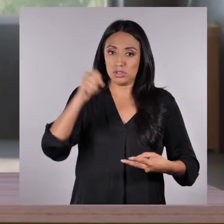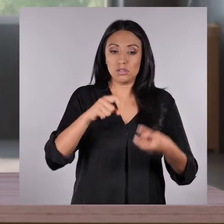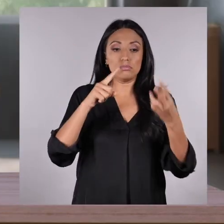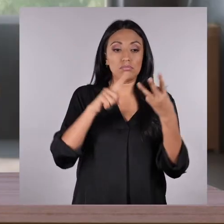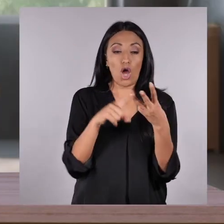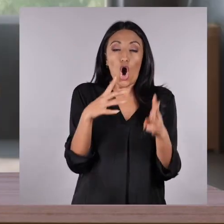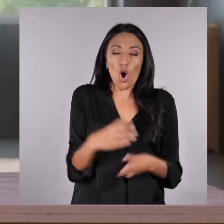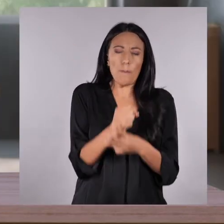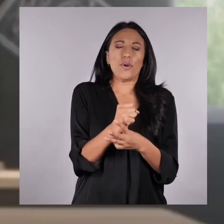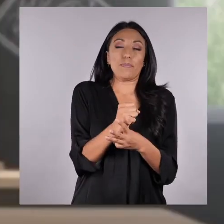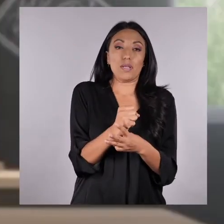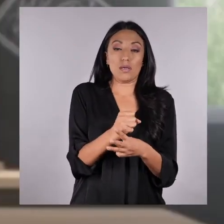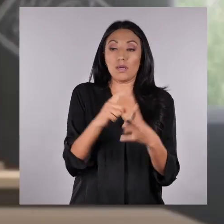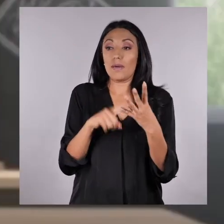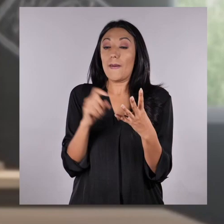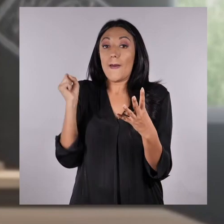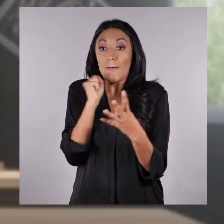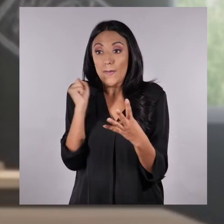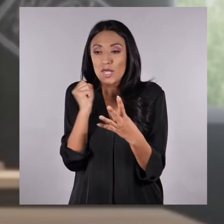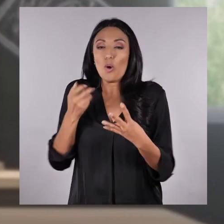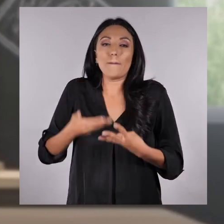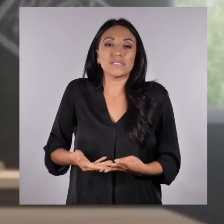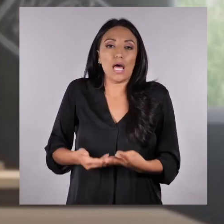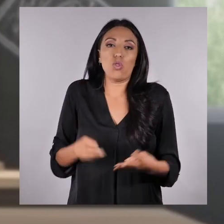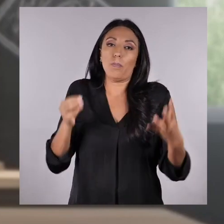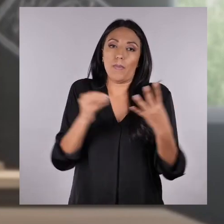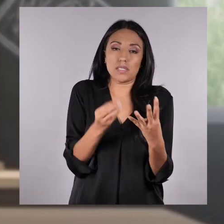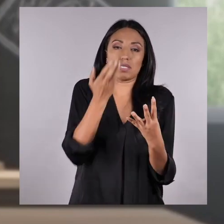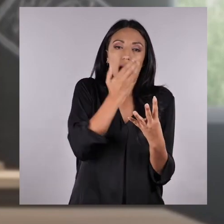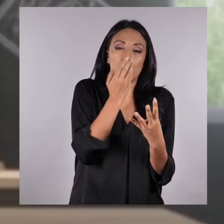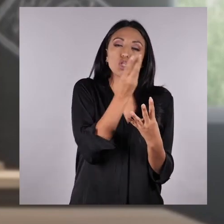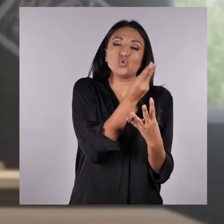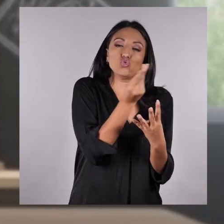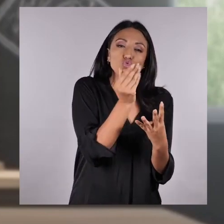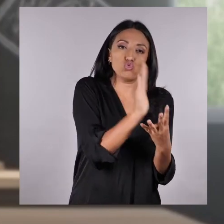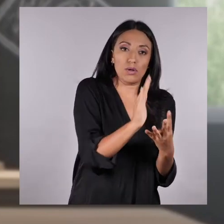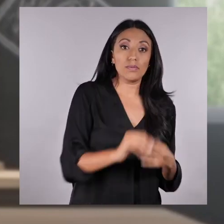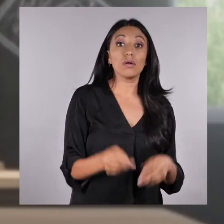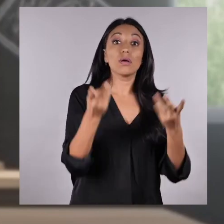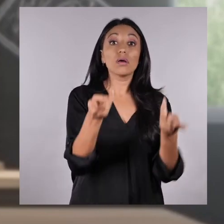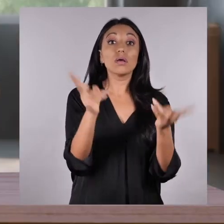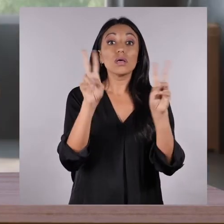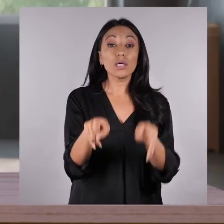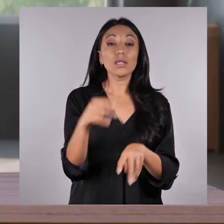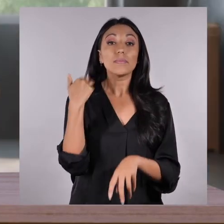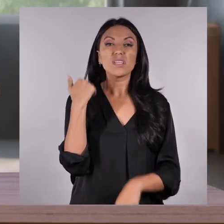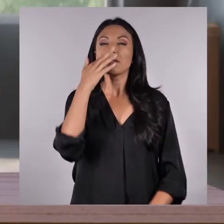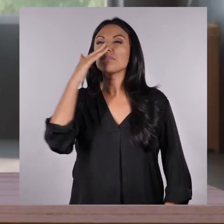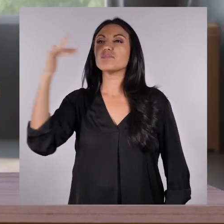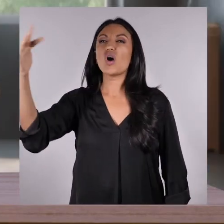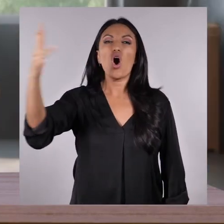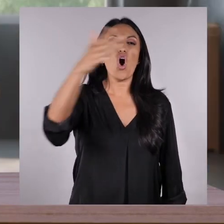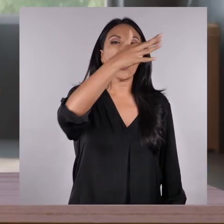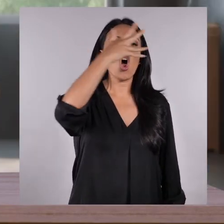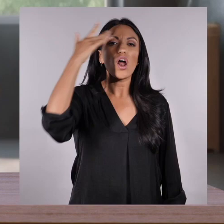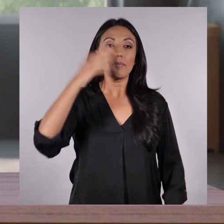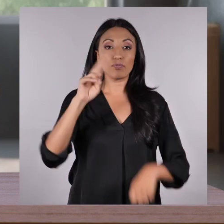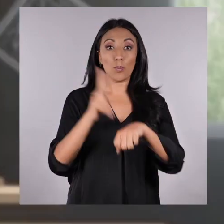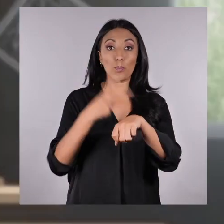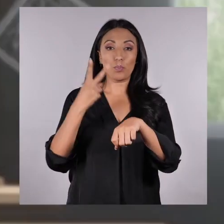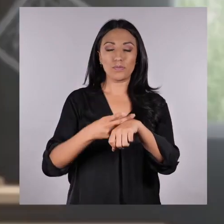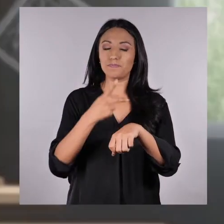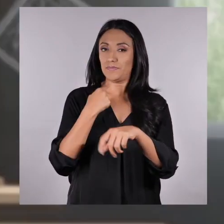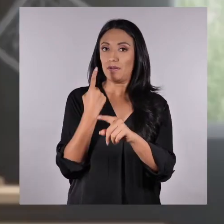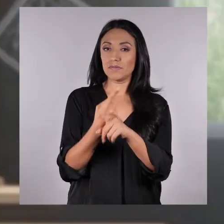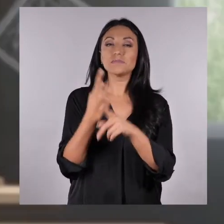puede comprimir. El aire frío pesa más que el caliente. Y no te olvides que además transporta los olores. Por